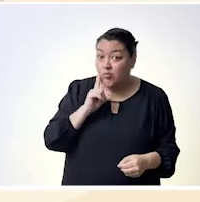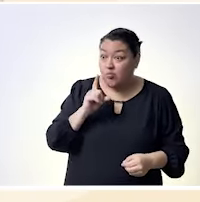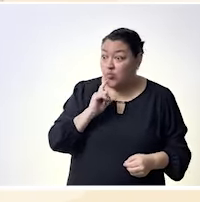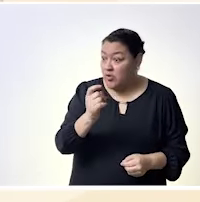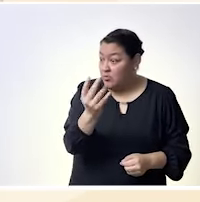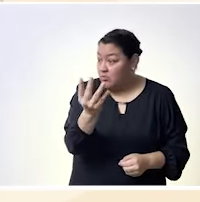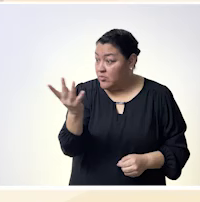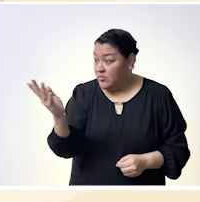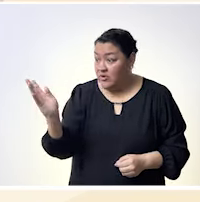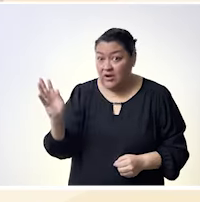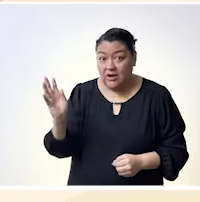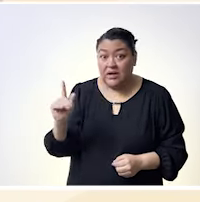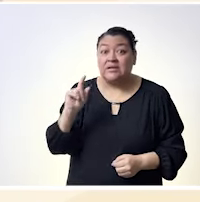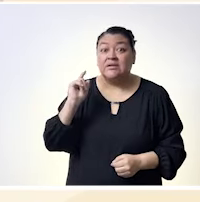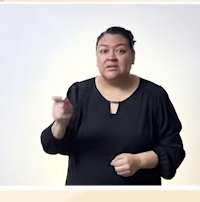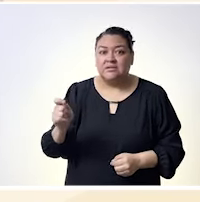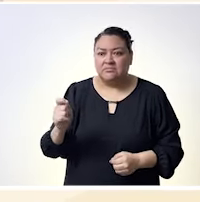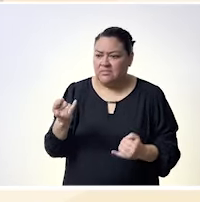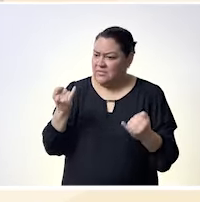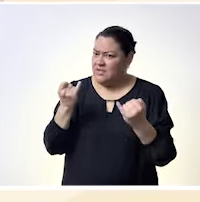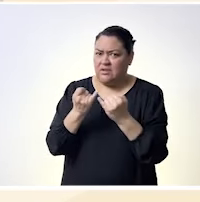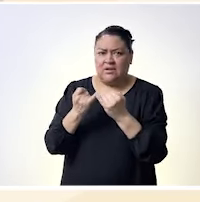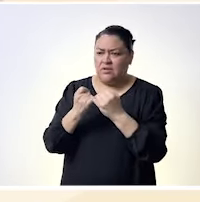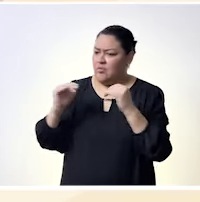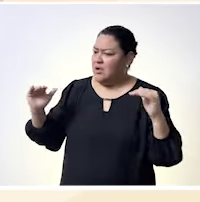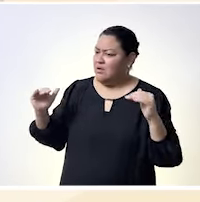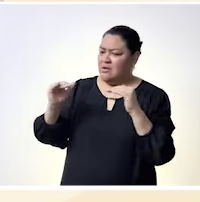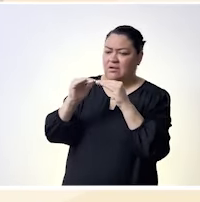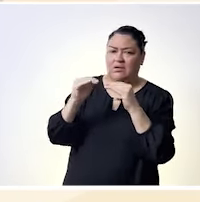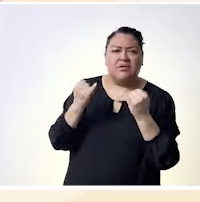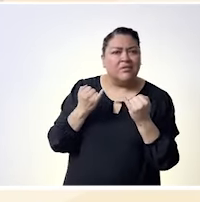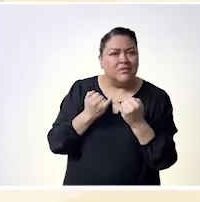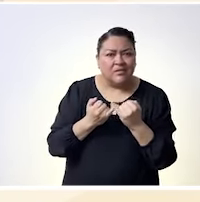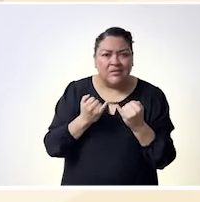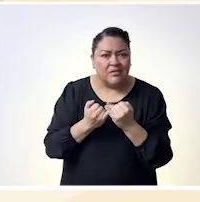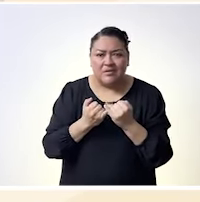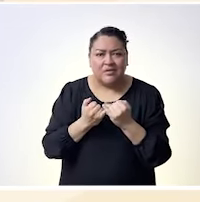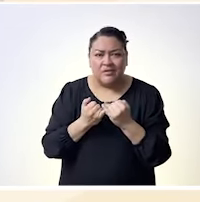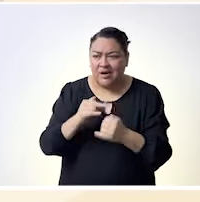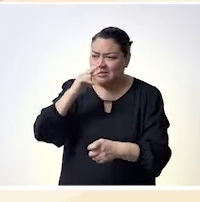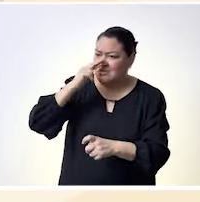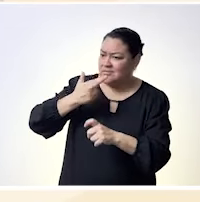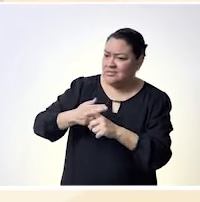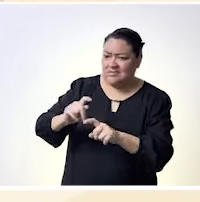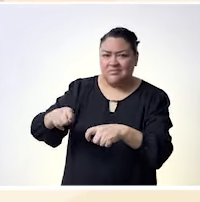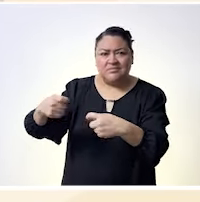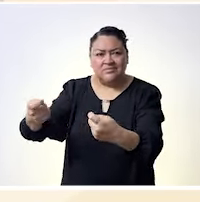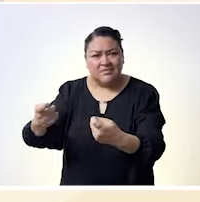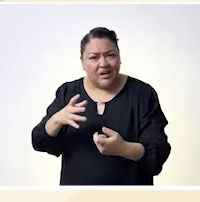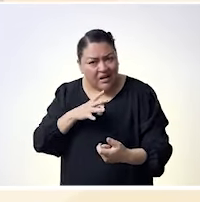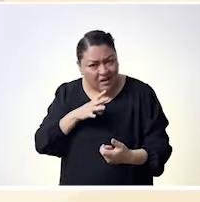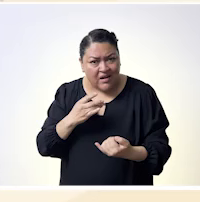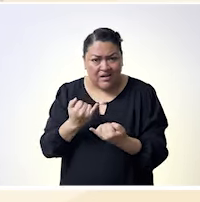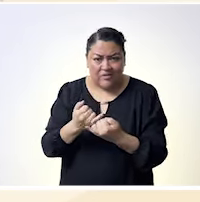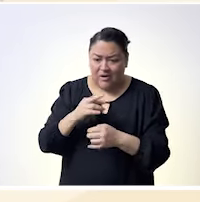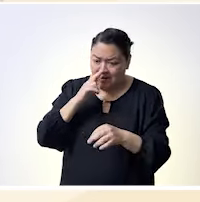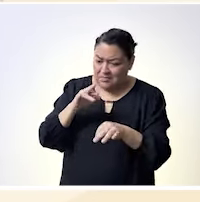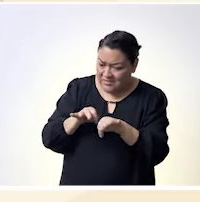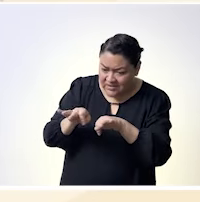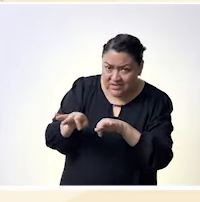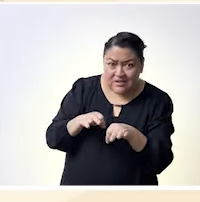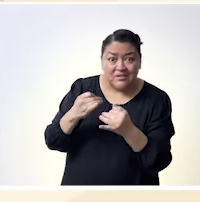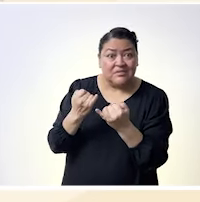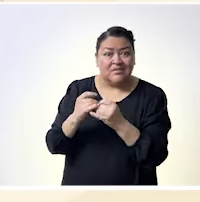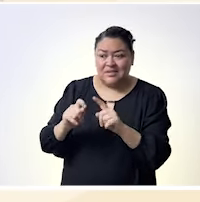y en derechos entonces bueno pues te agradecemos mucho esta esta aportación Claudia con esto cerramos